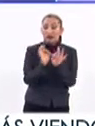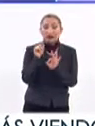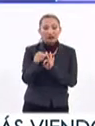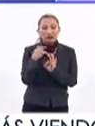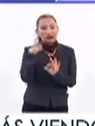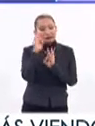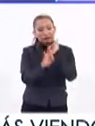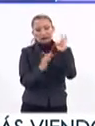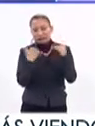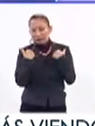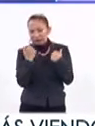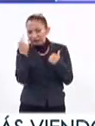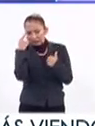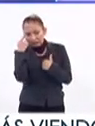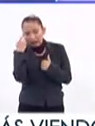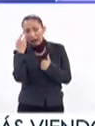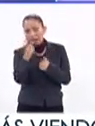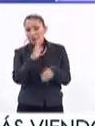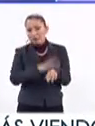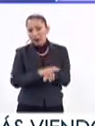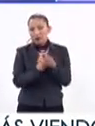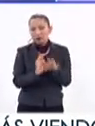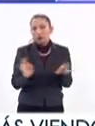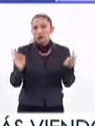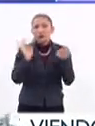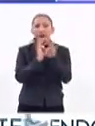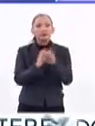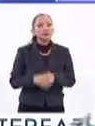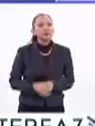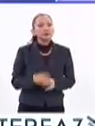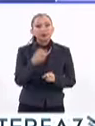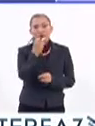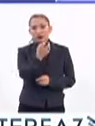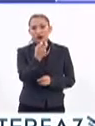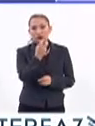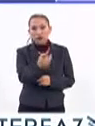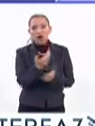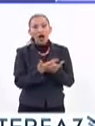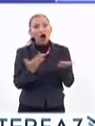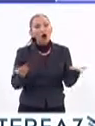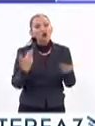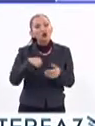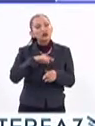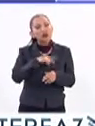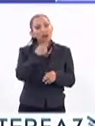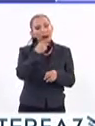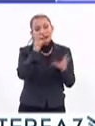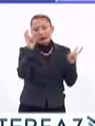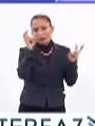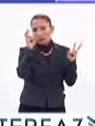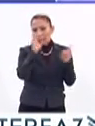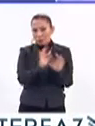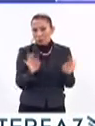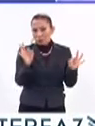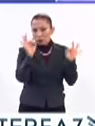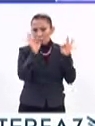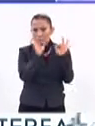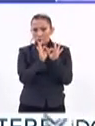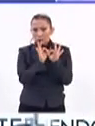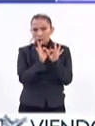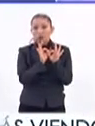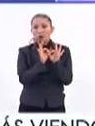atenderla y entenderla es todavía más importante. Por ello vamos nosotros a hablar sobre esta importante